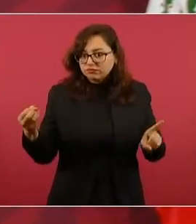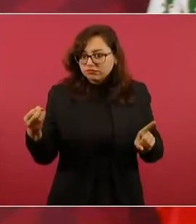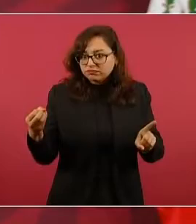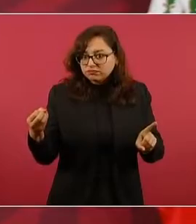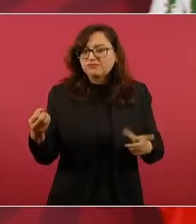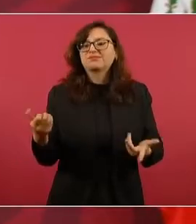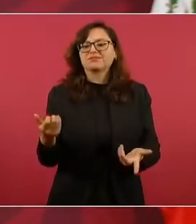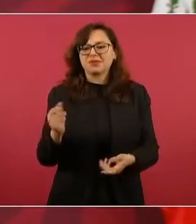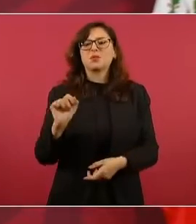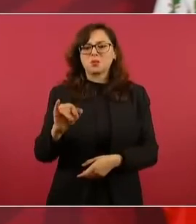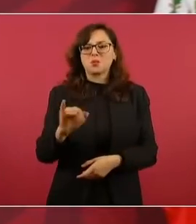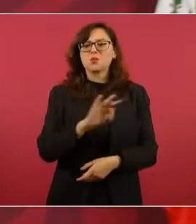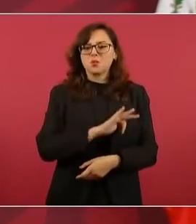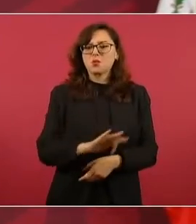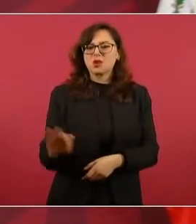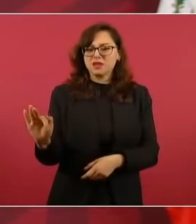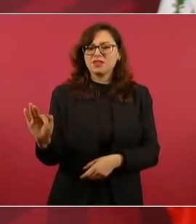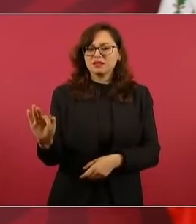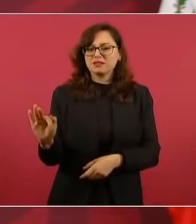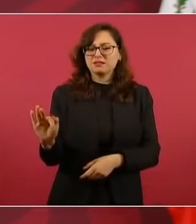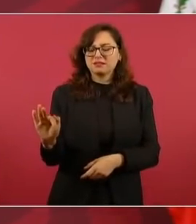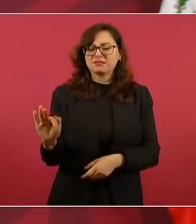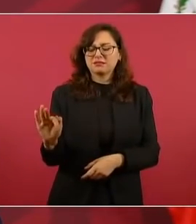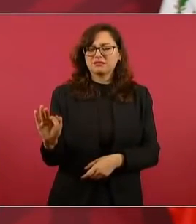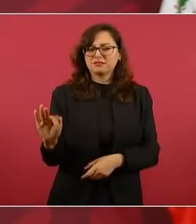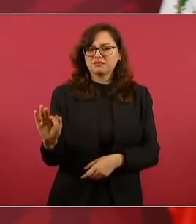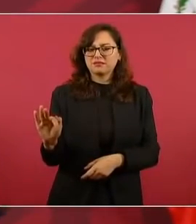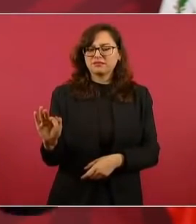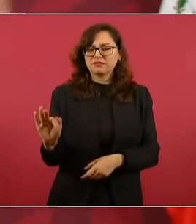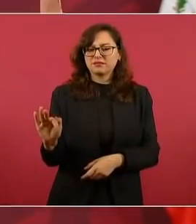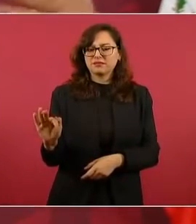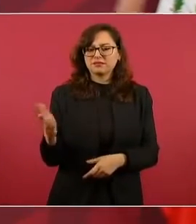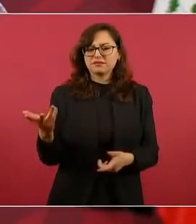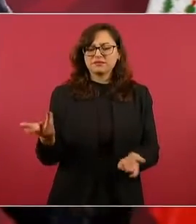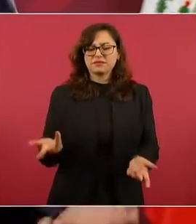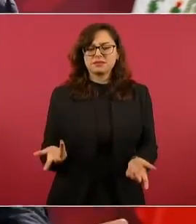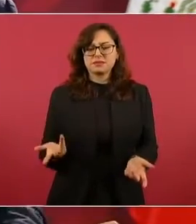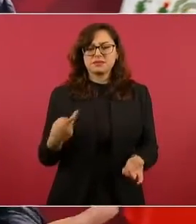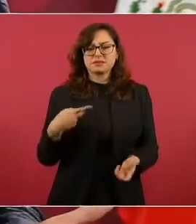pero quienes